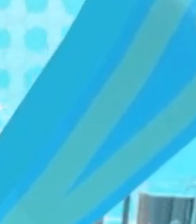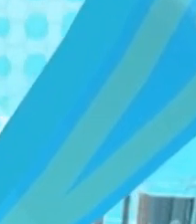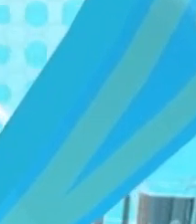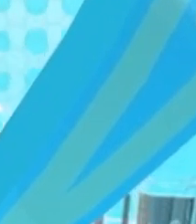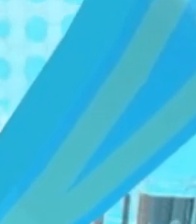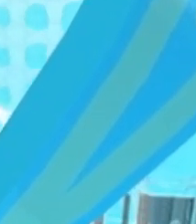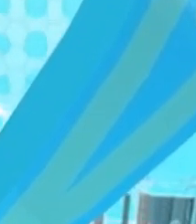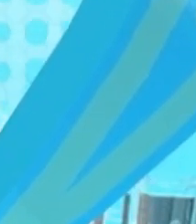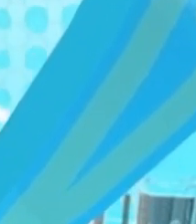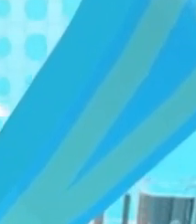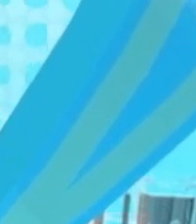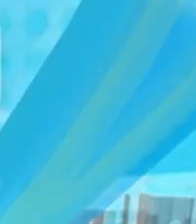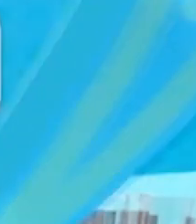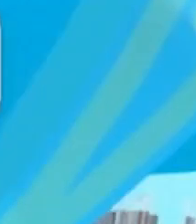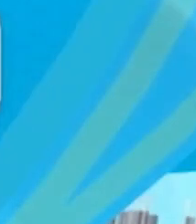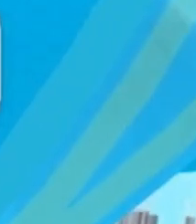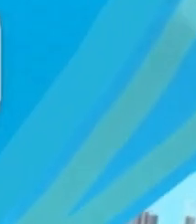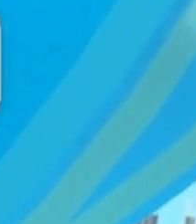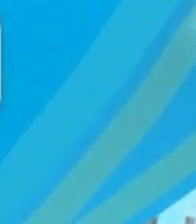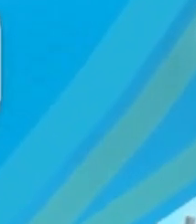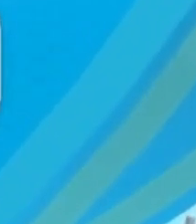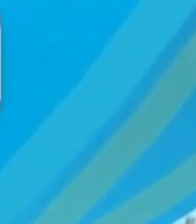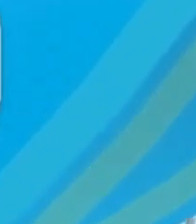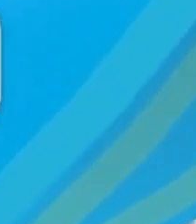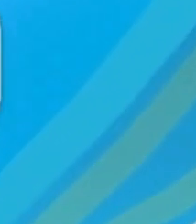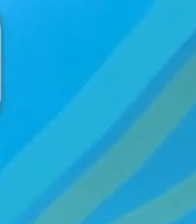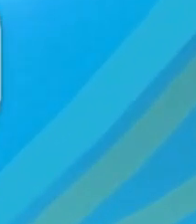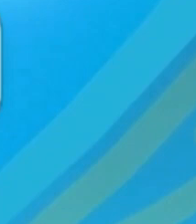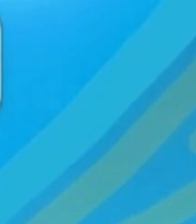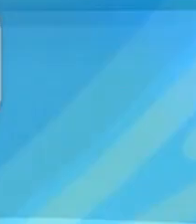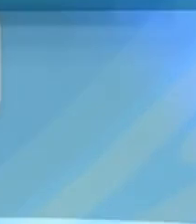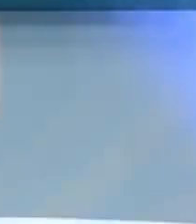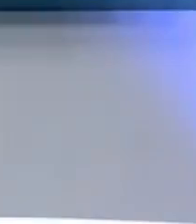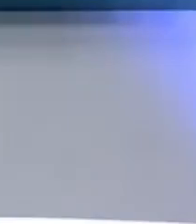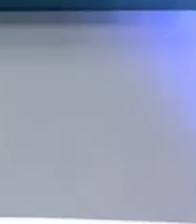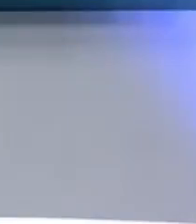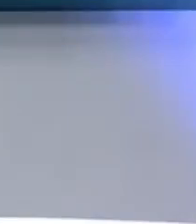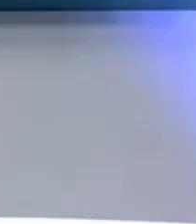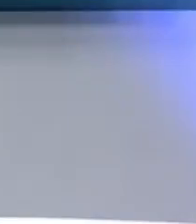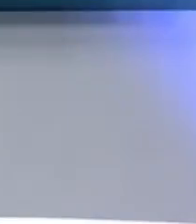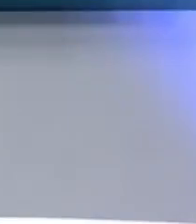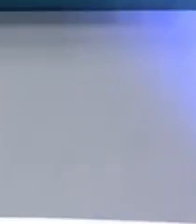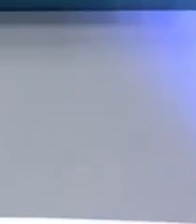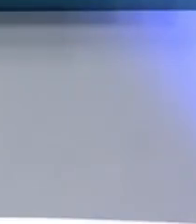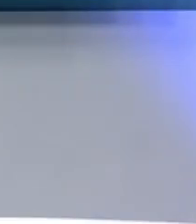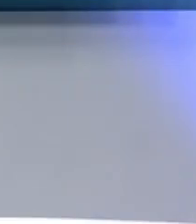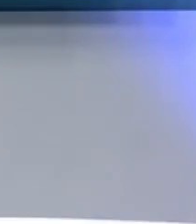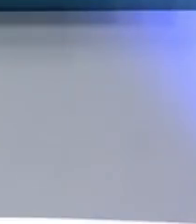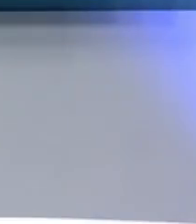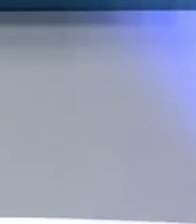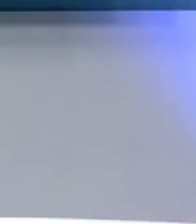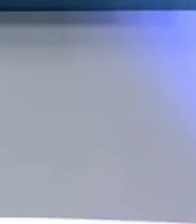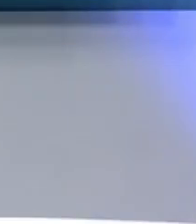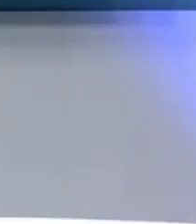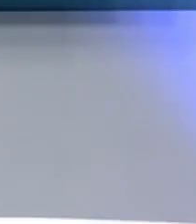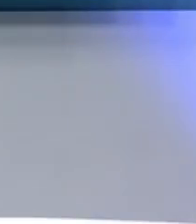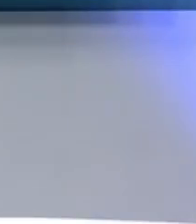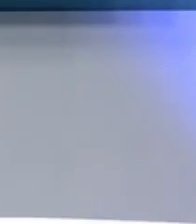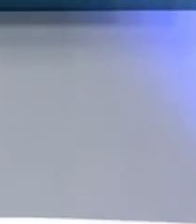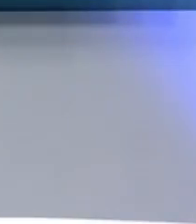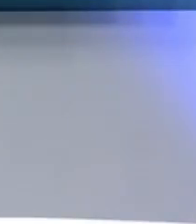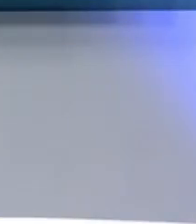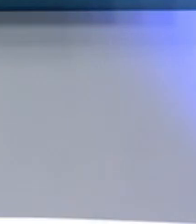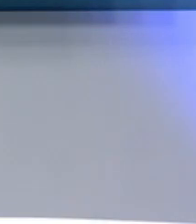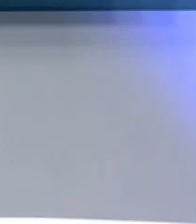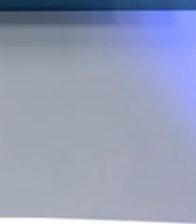Banco Popular presenta El Tipo de Cambio. Vamos de regreso a la edición estelar de